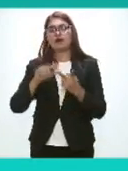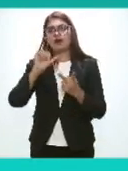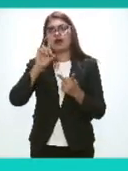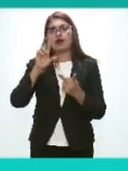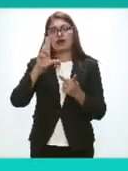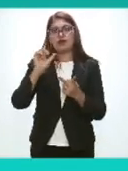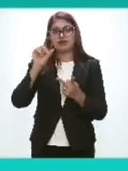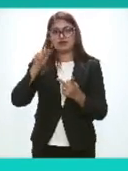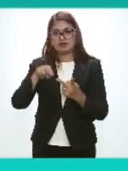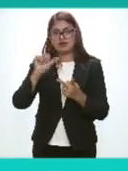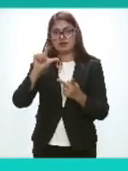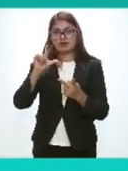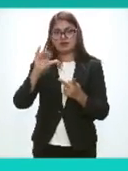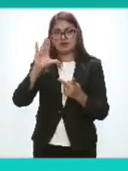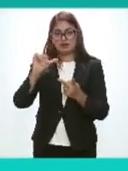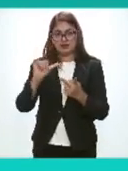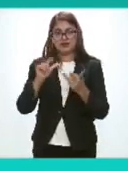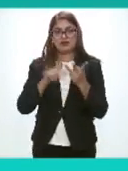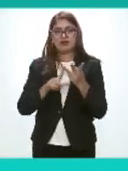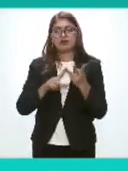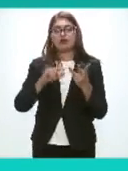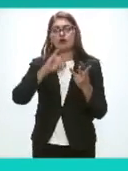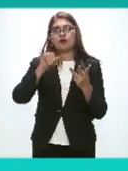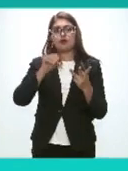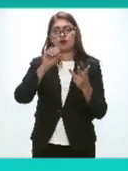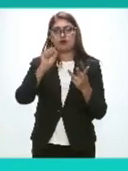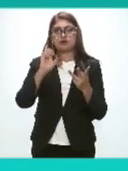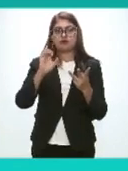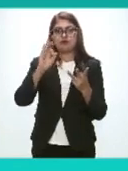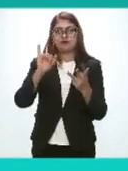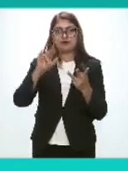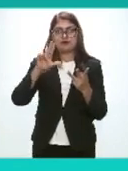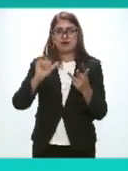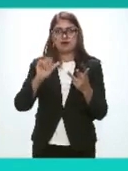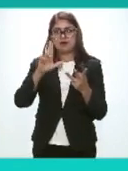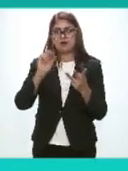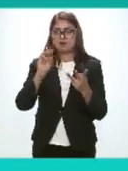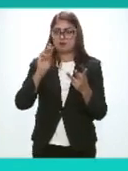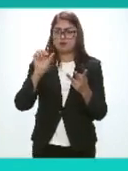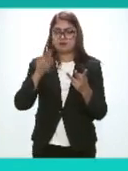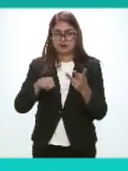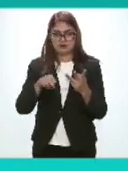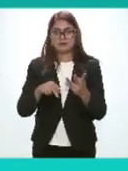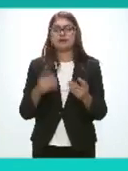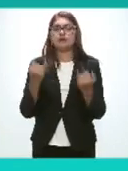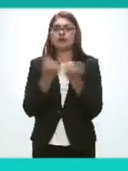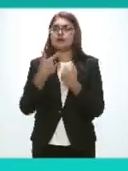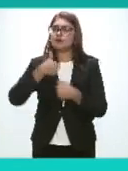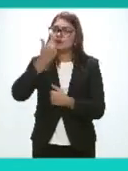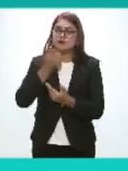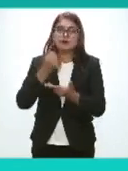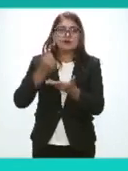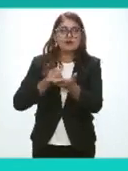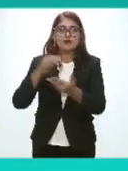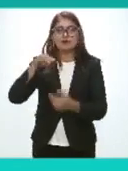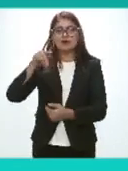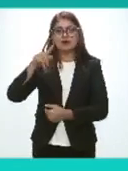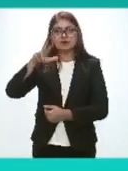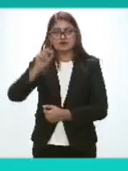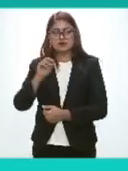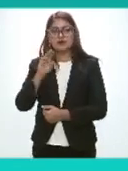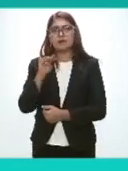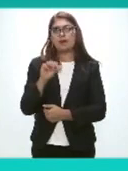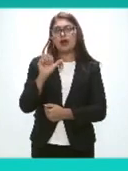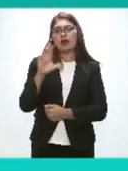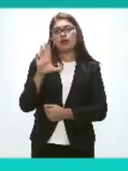Y Josefina Román Y también quiero saludar al maestro Marco Palafox Director de